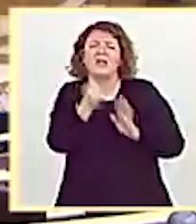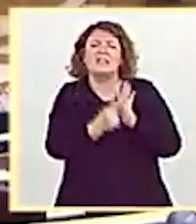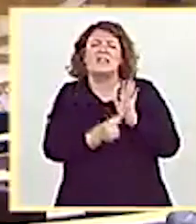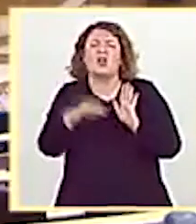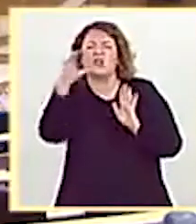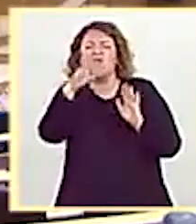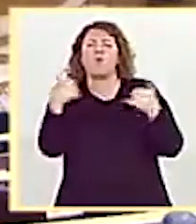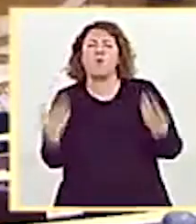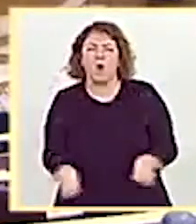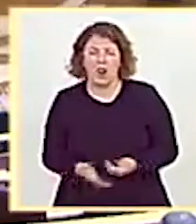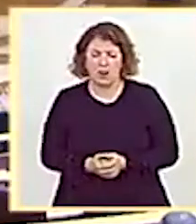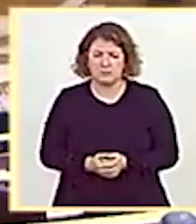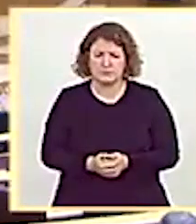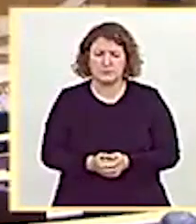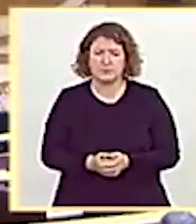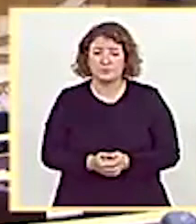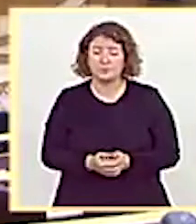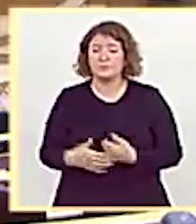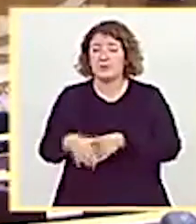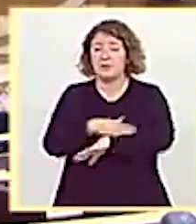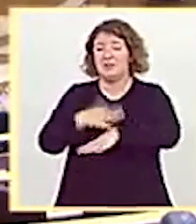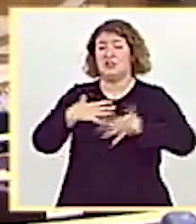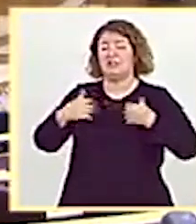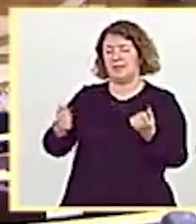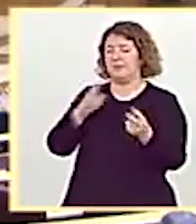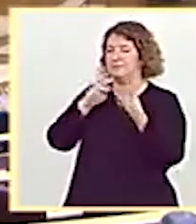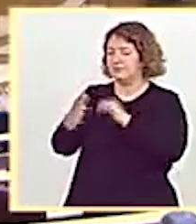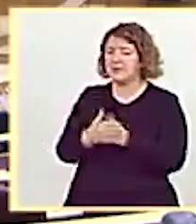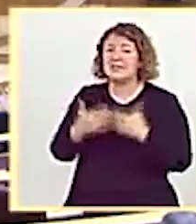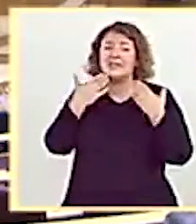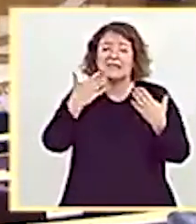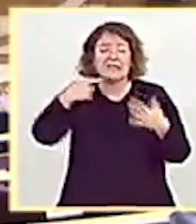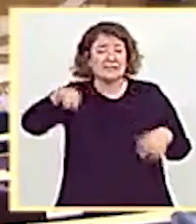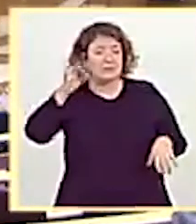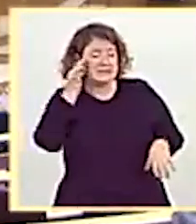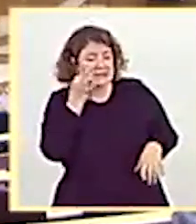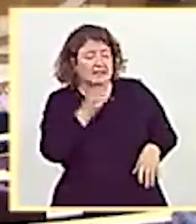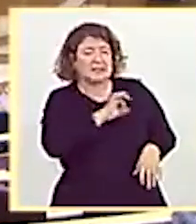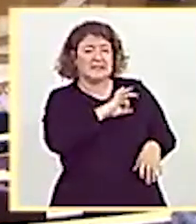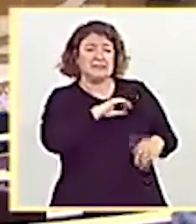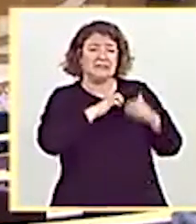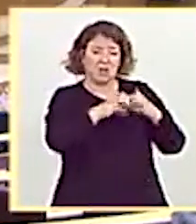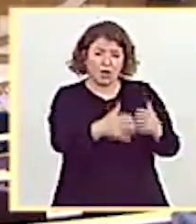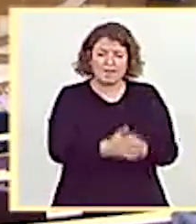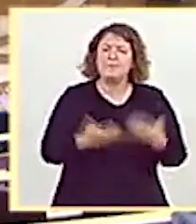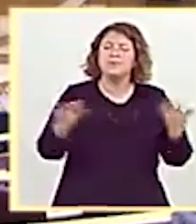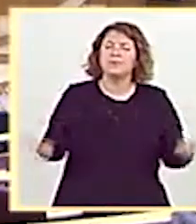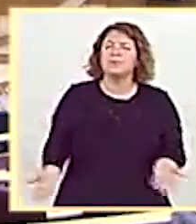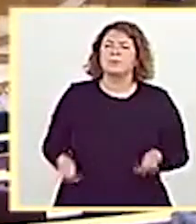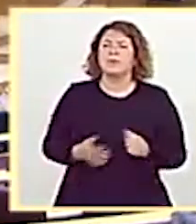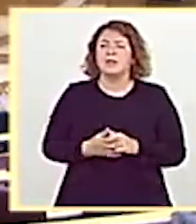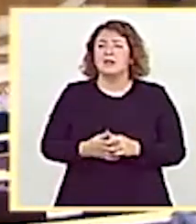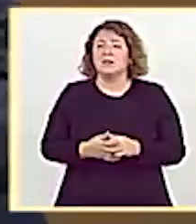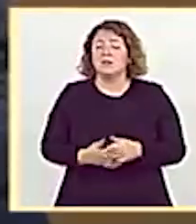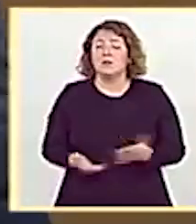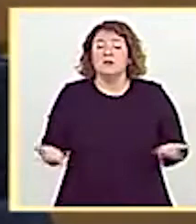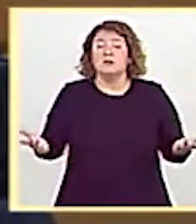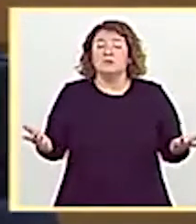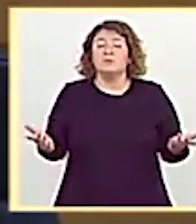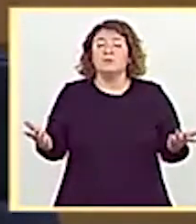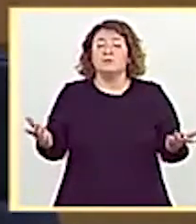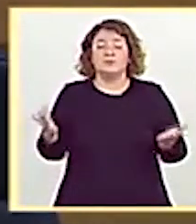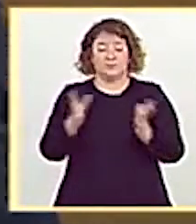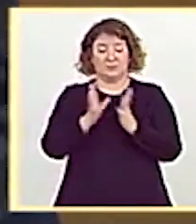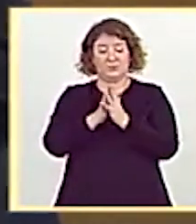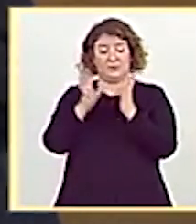Señor ministro de Sanidad. Muchas gracias, señora presidenta. Señoría, pues fue consecuencia de